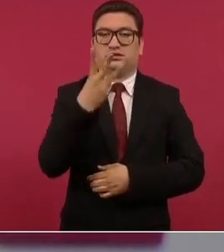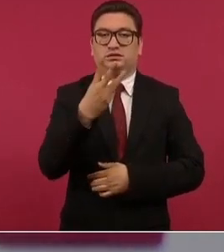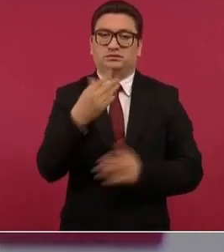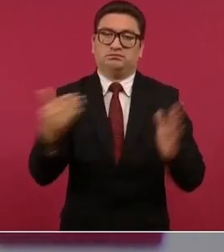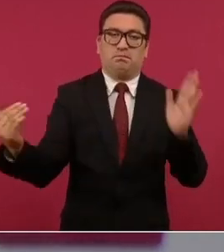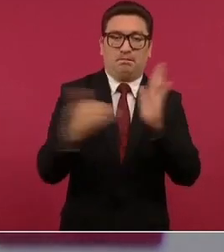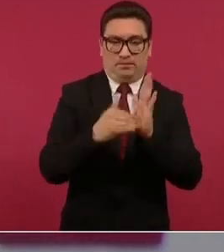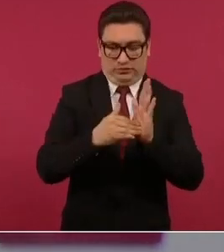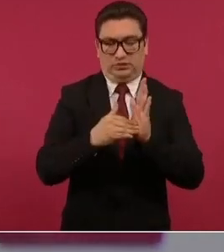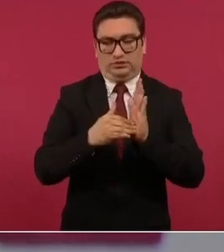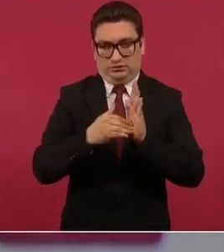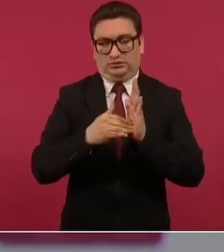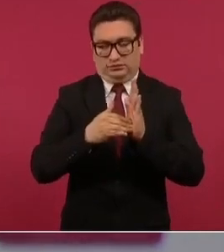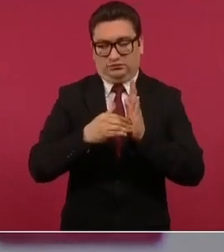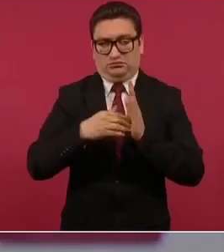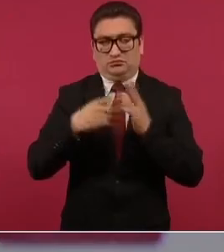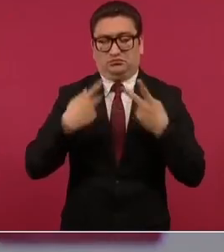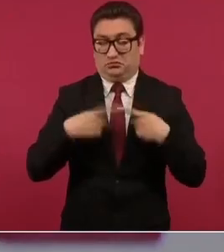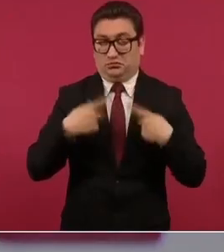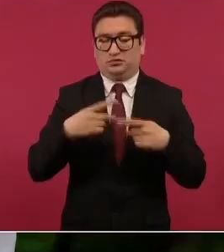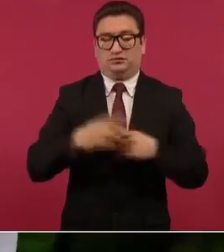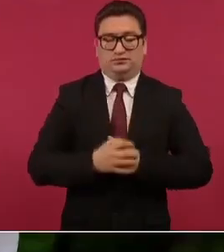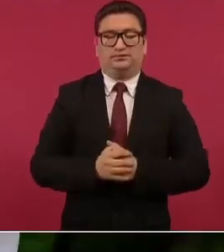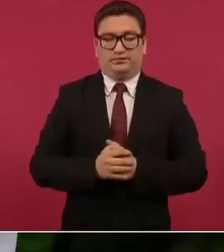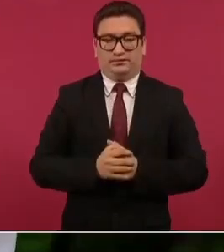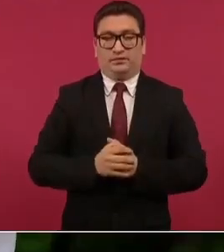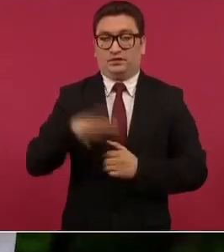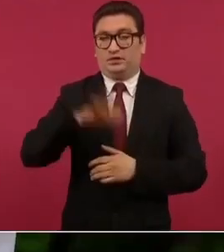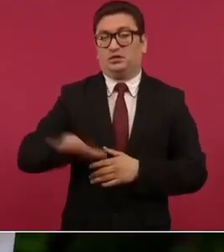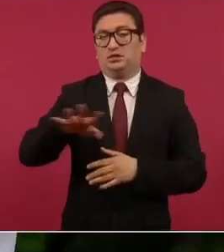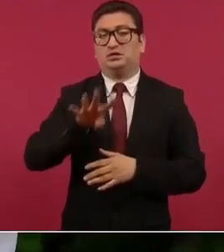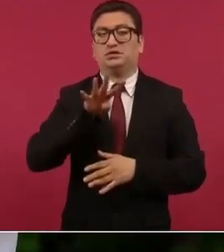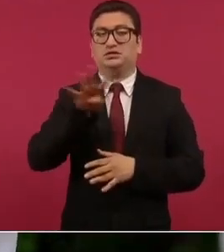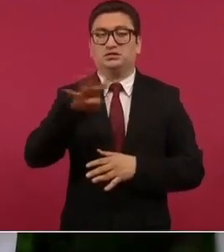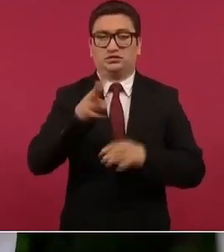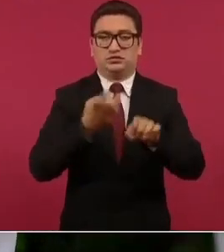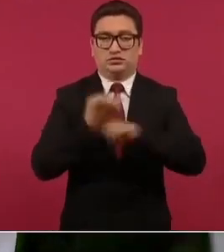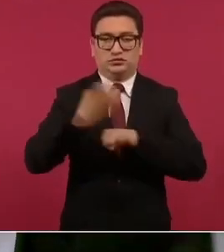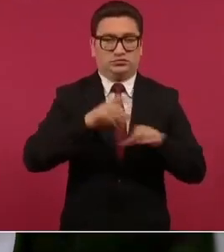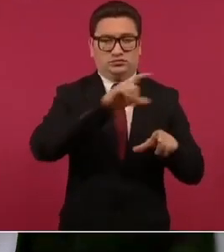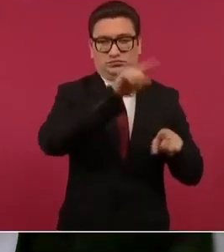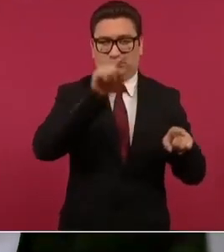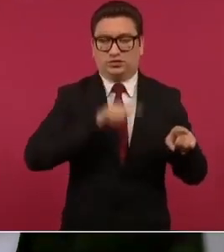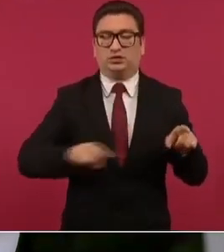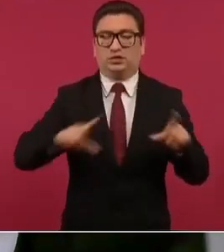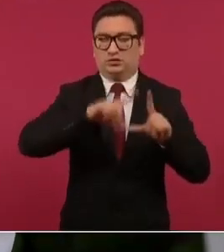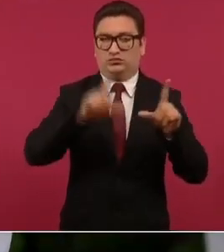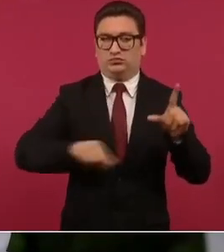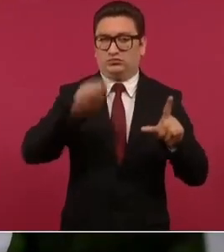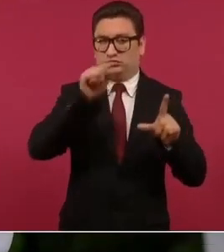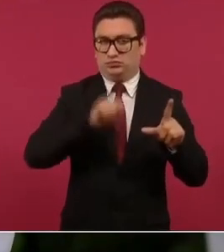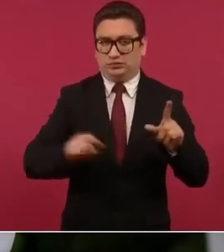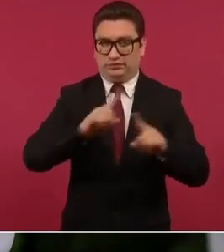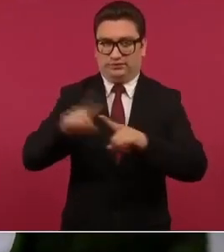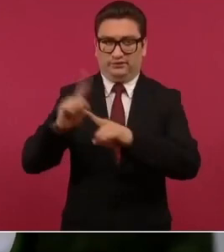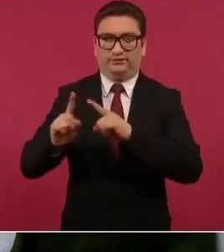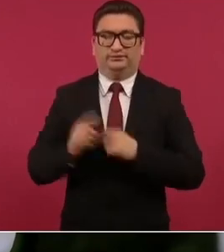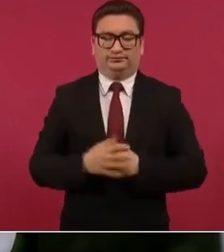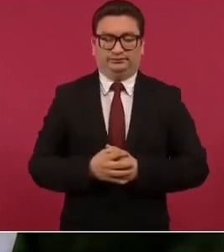elementos en 19 entidades federales de la República